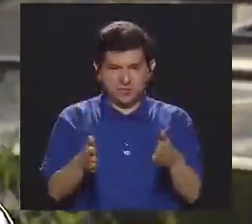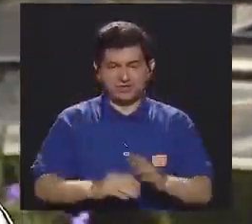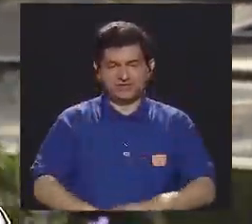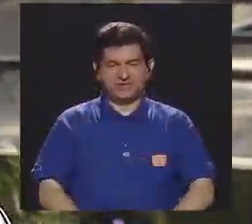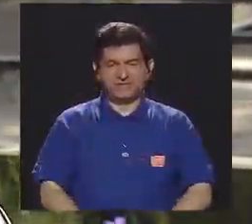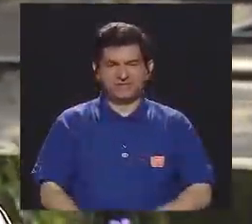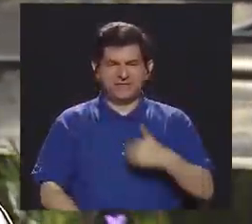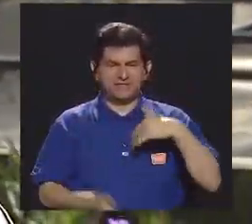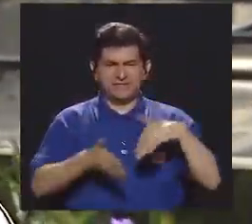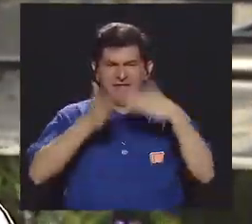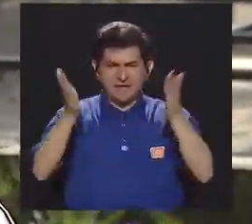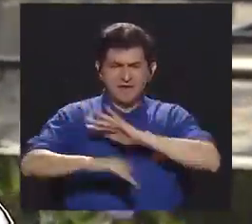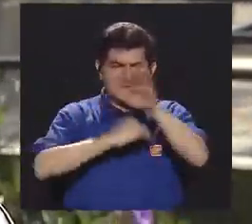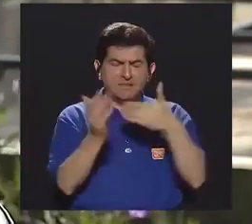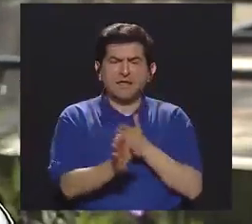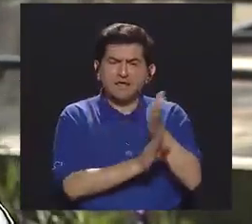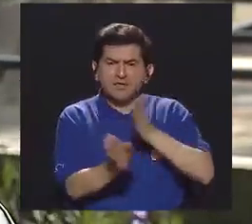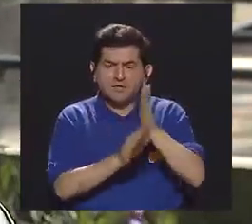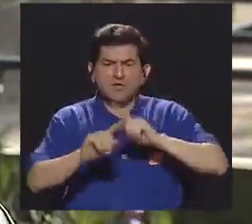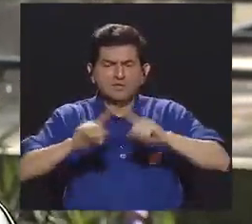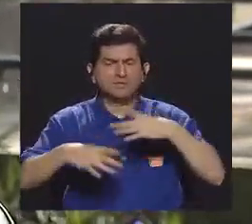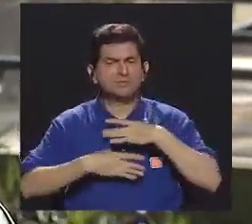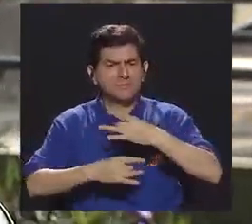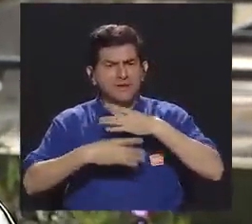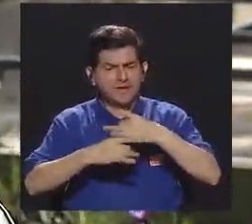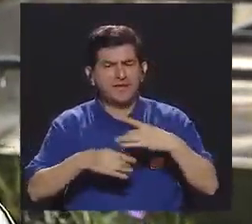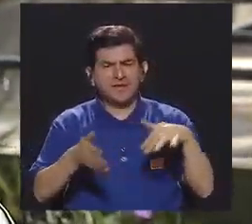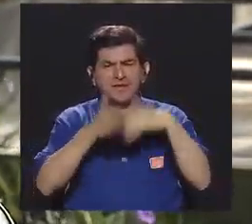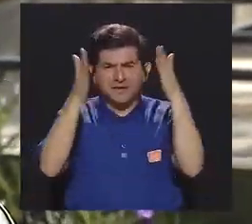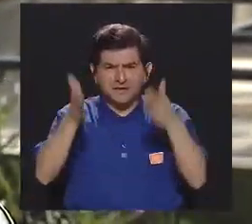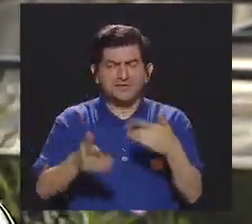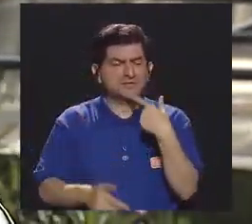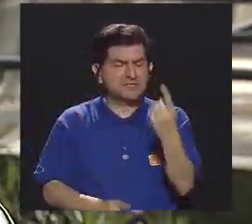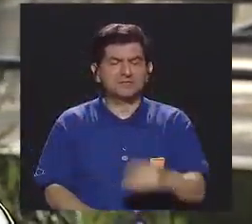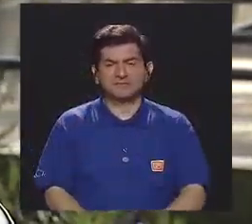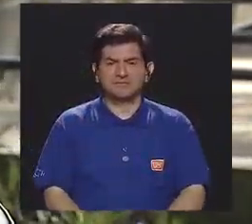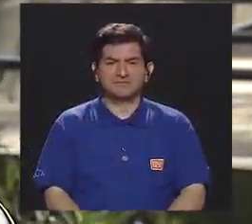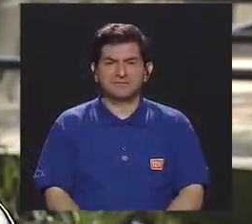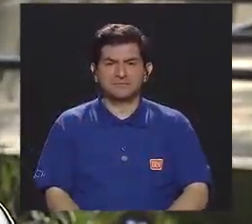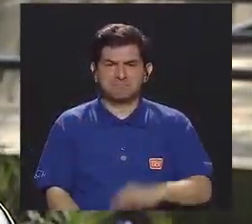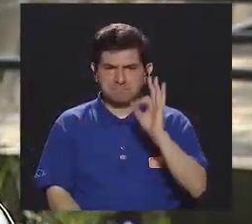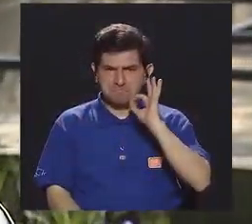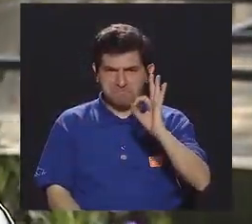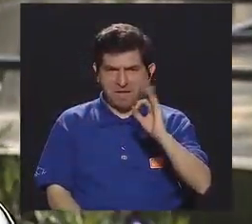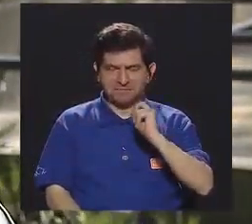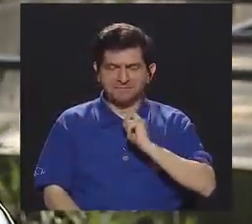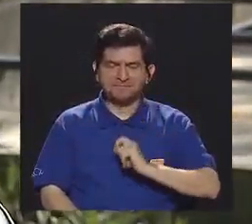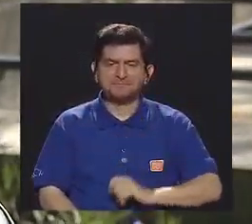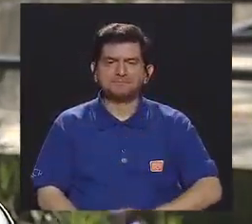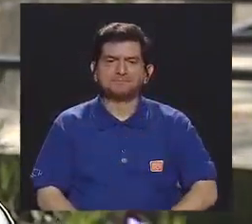estudiantes. Entonces, tenemos estudiantes de todas las carreras, pero era interesante como a veces los estudiantes llegaban y decían, bueno,